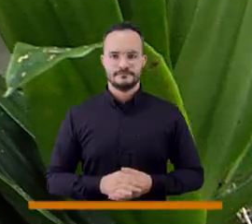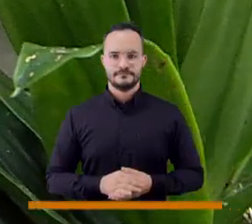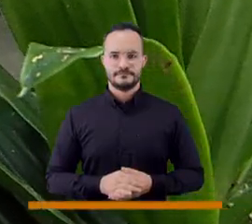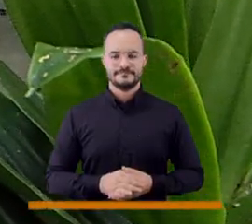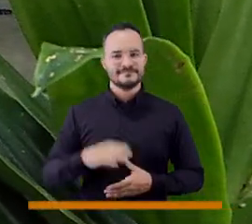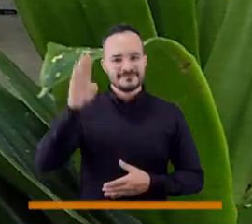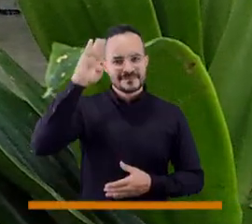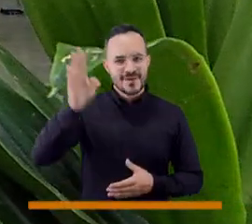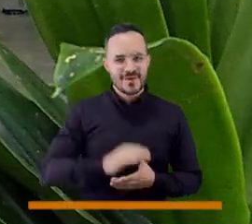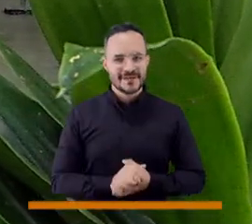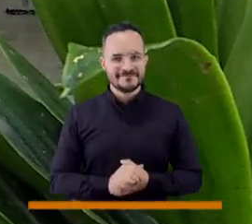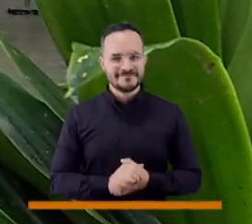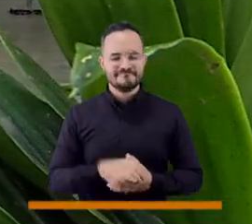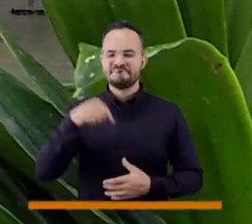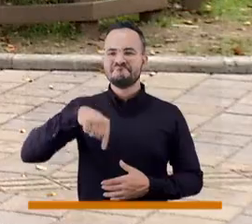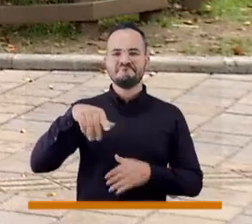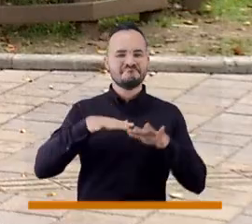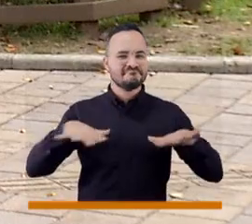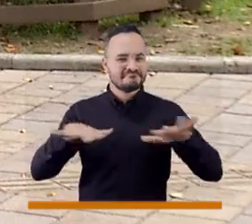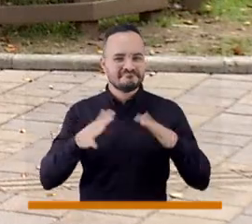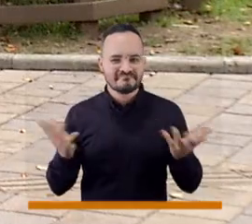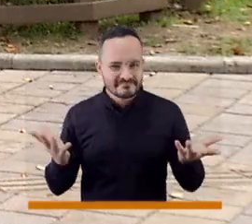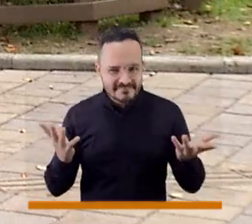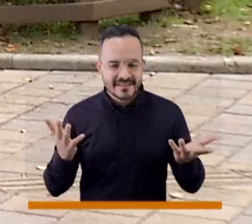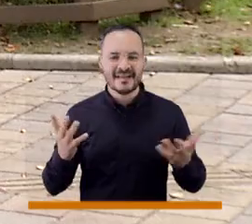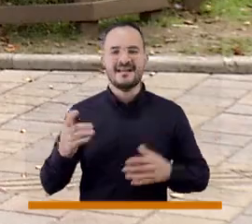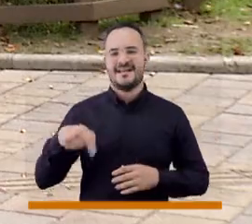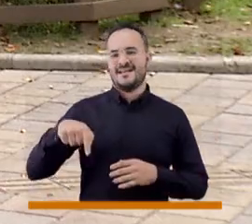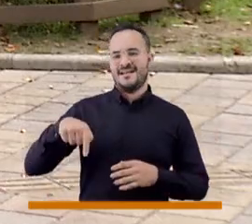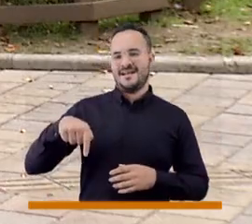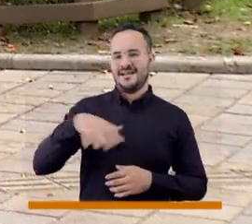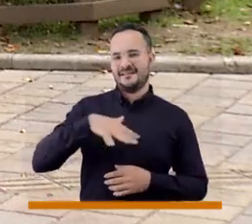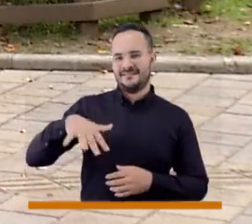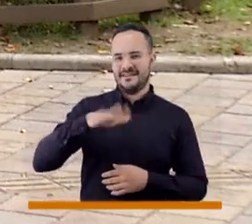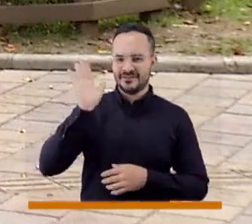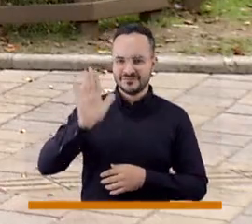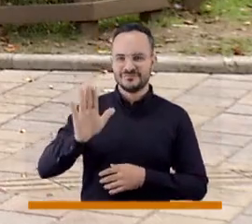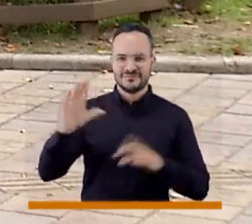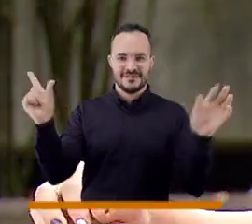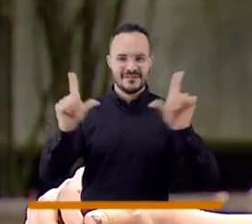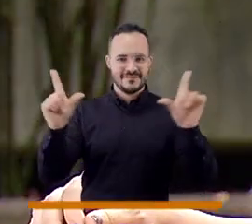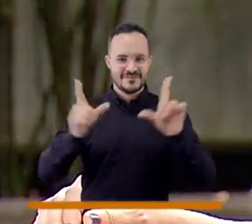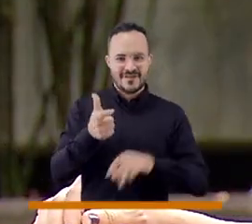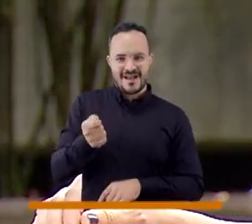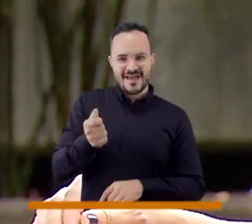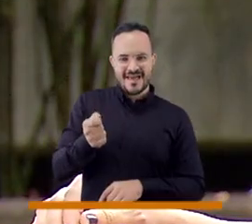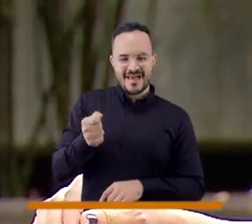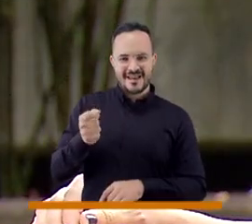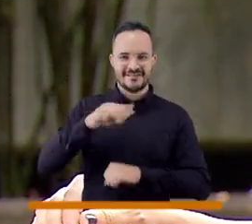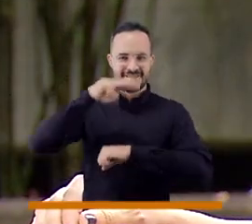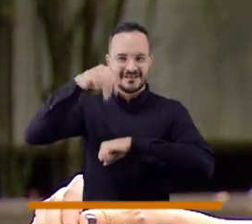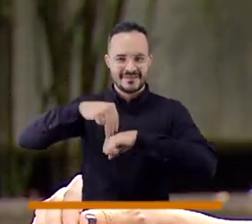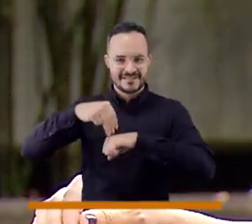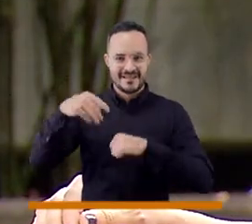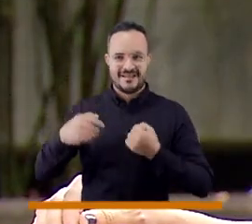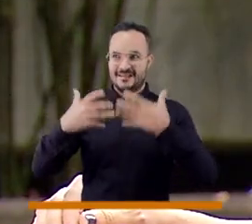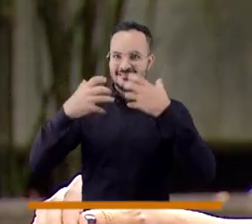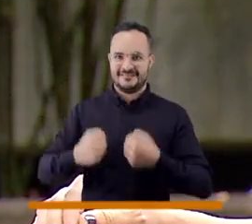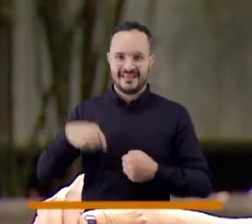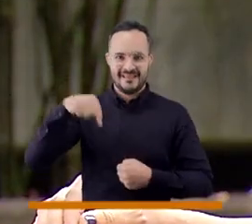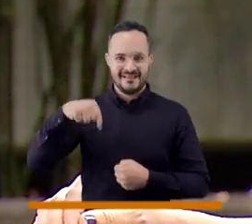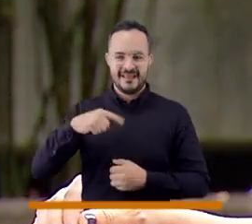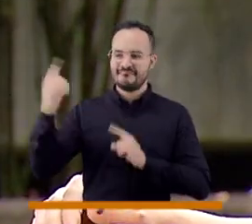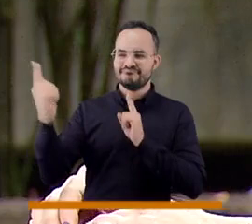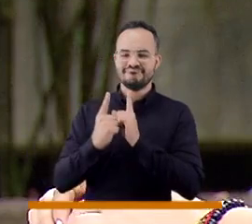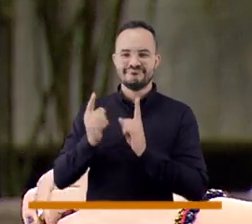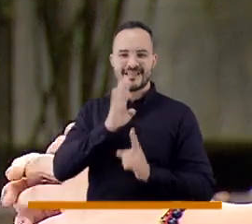Hola, hoy estamos desde el canal Parque Gabriel García Márquez, sede de nuestro canal Telemedellín, con nuestra